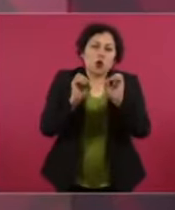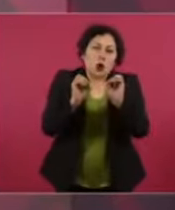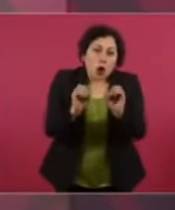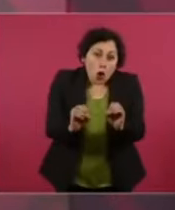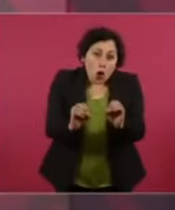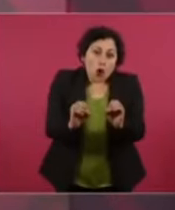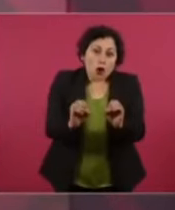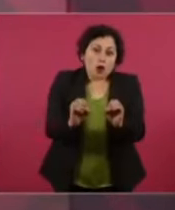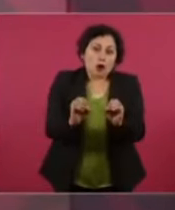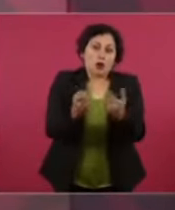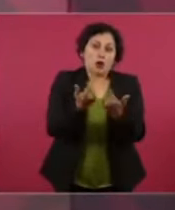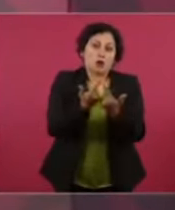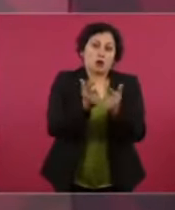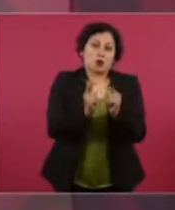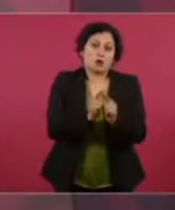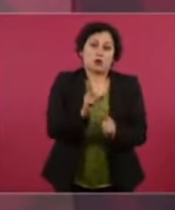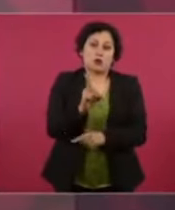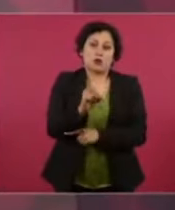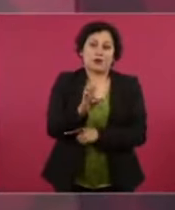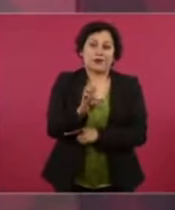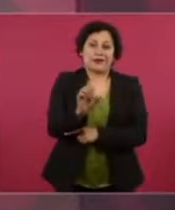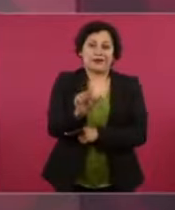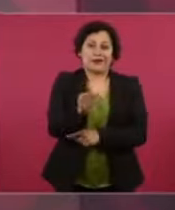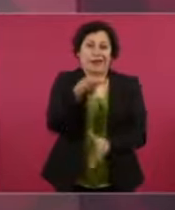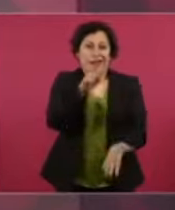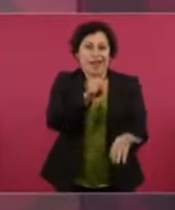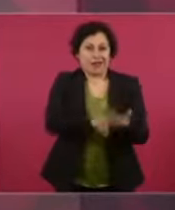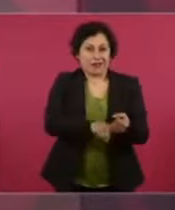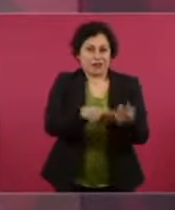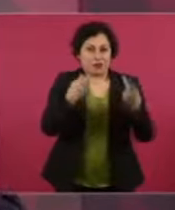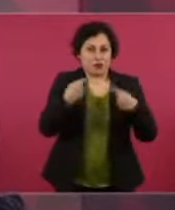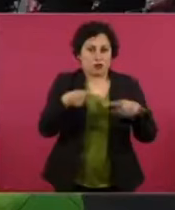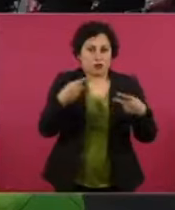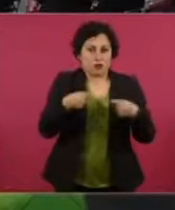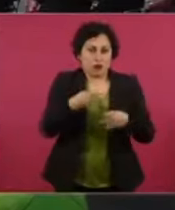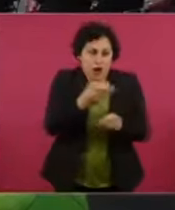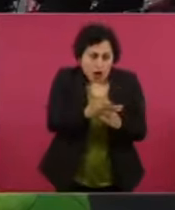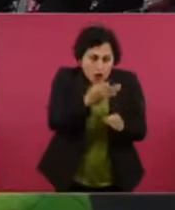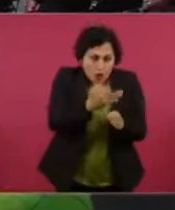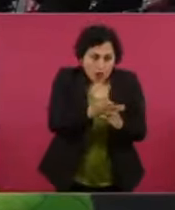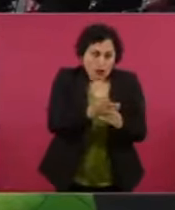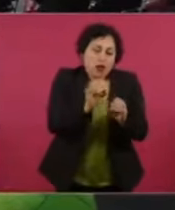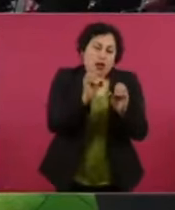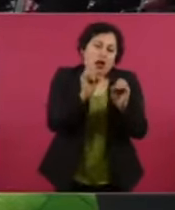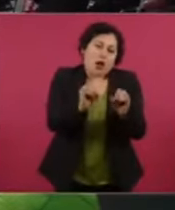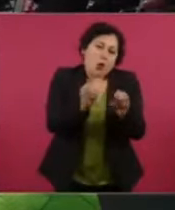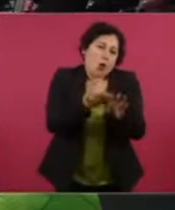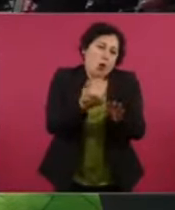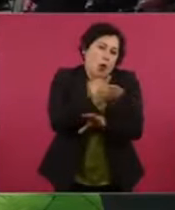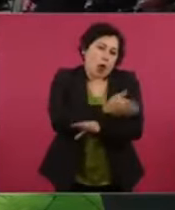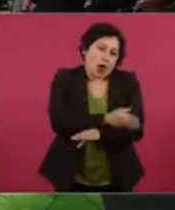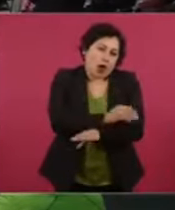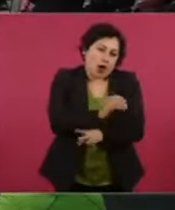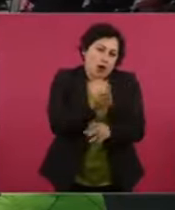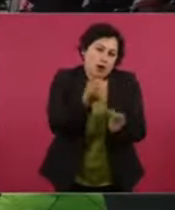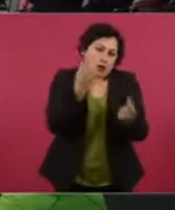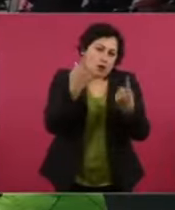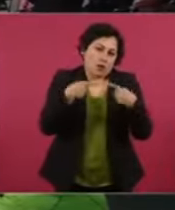actual o ya retirada,